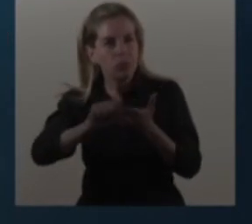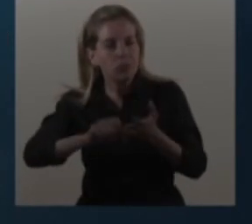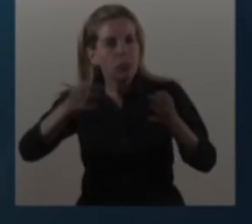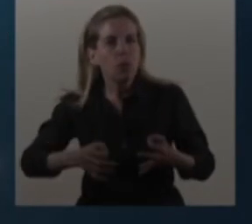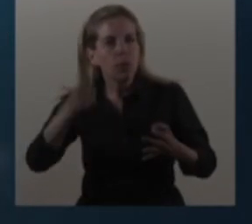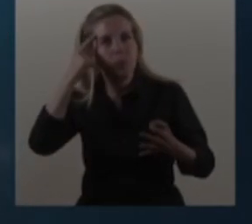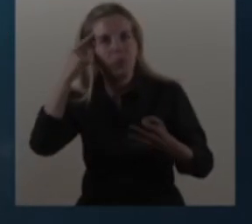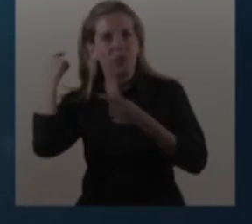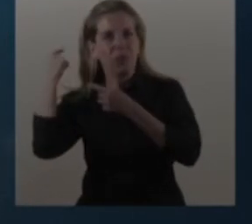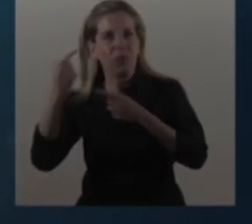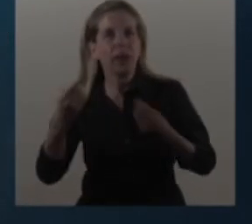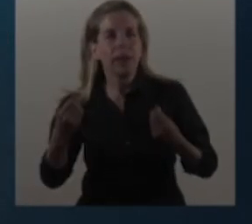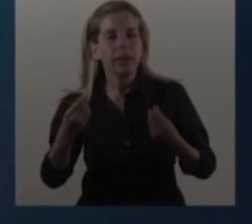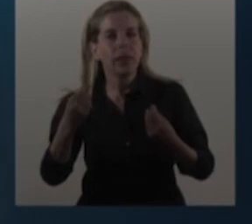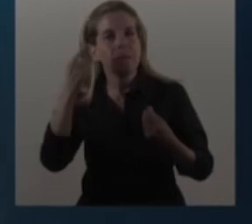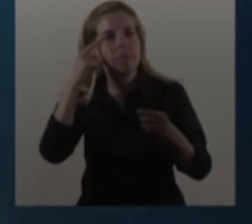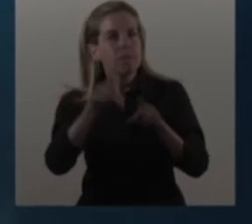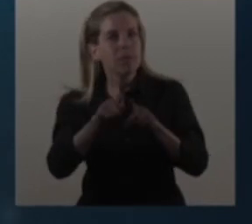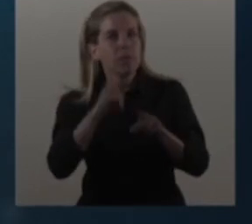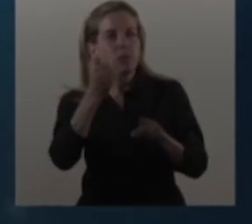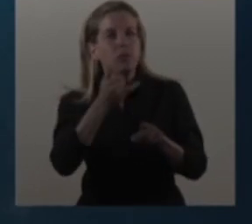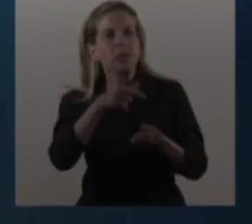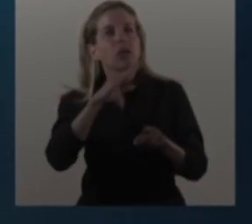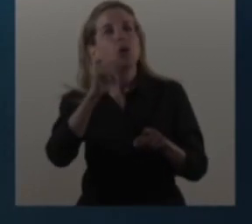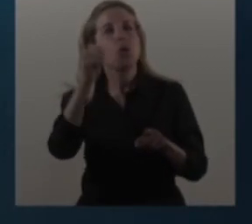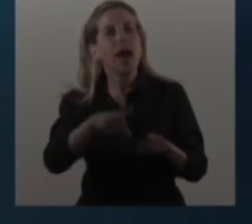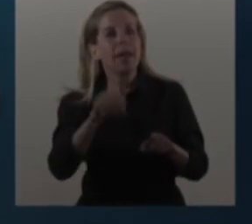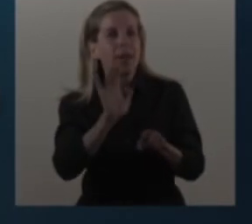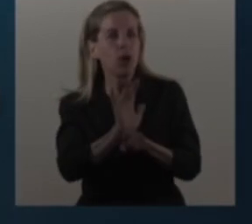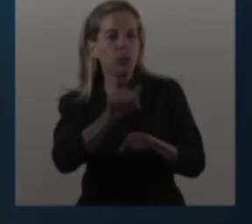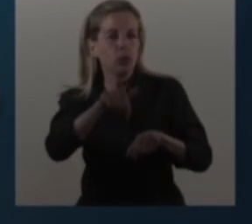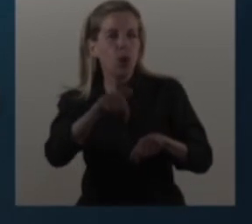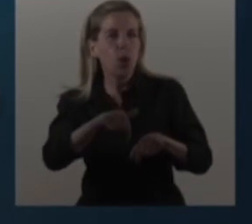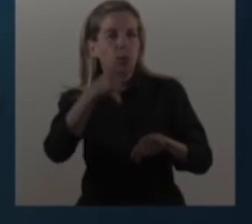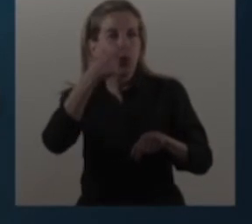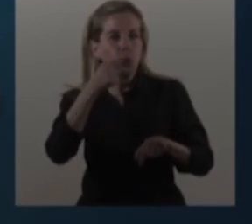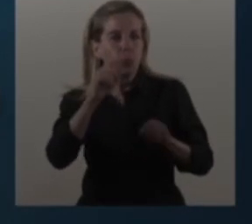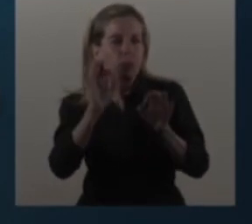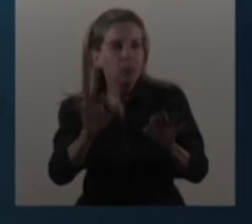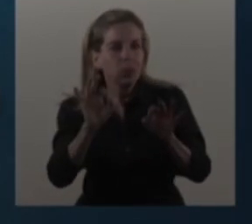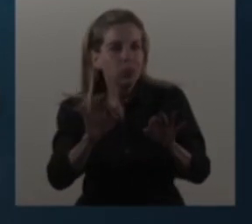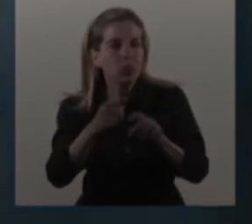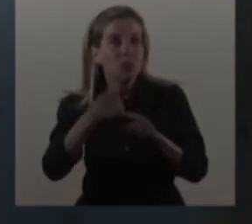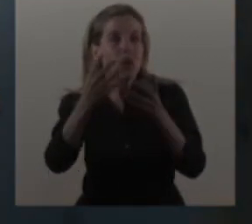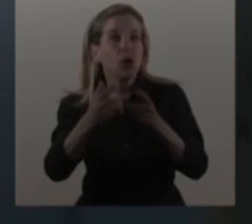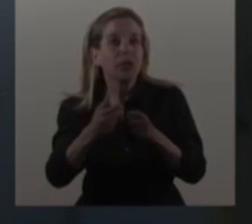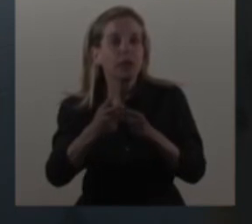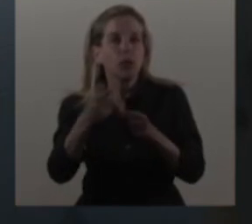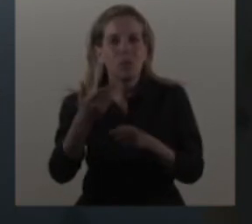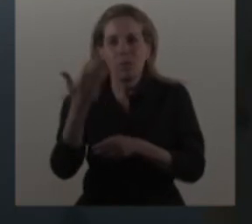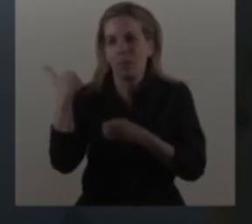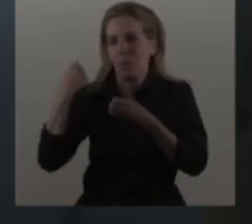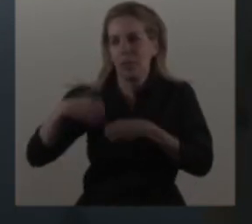dice Juan, que vengo a terminar lo que empezó Néstor, lo que siguió Cristina, me toca